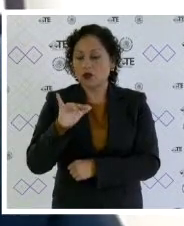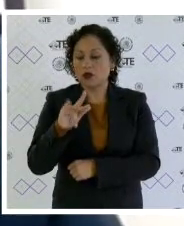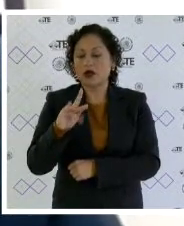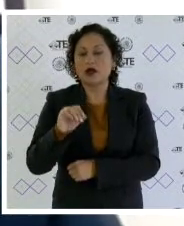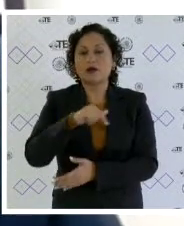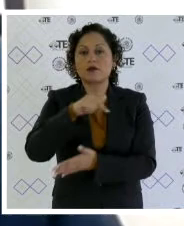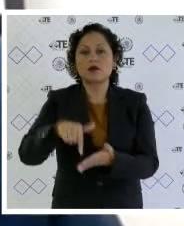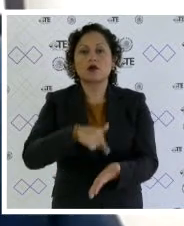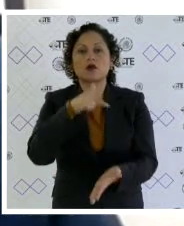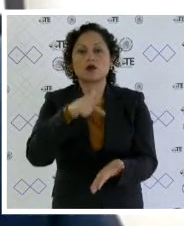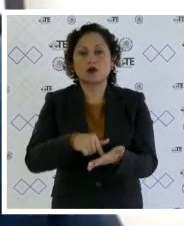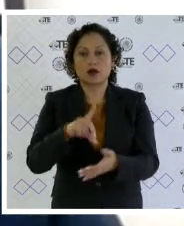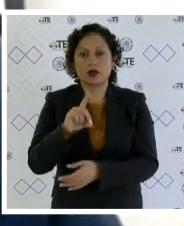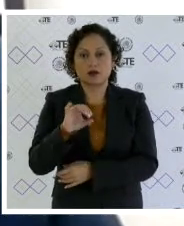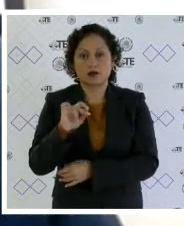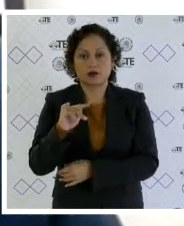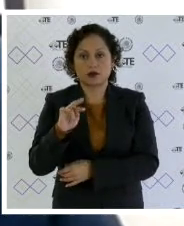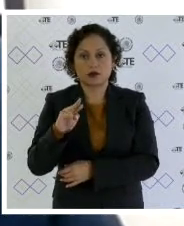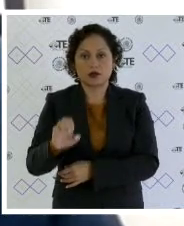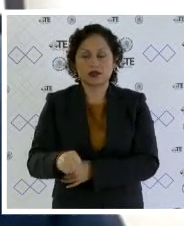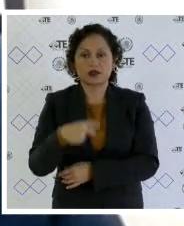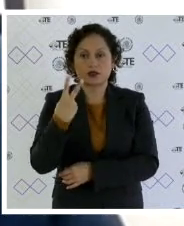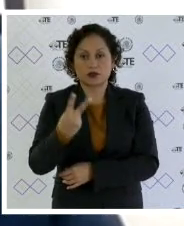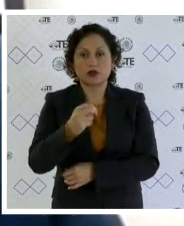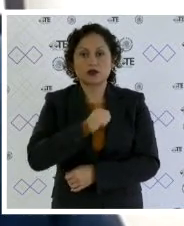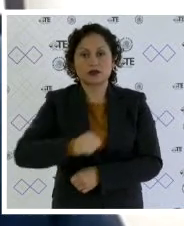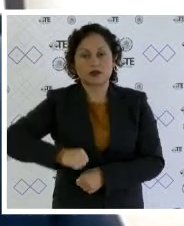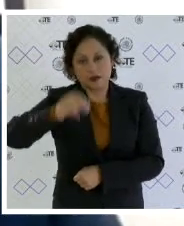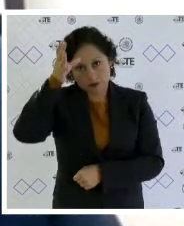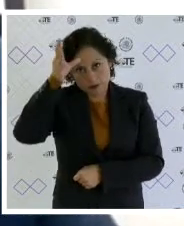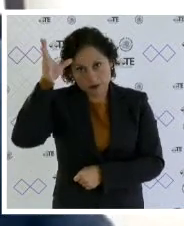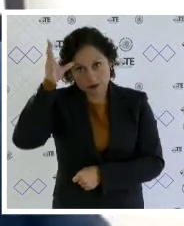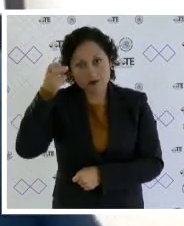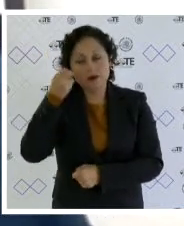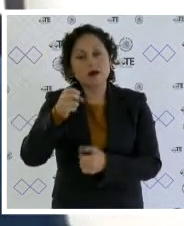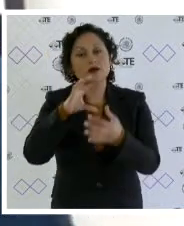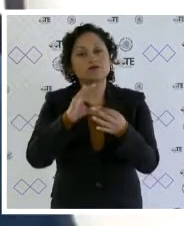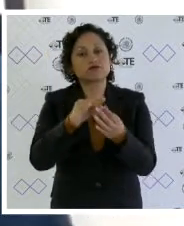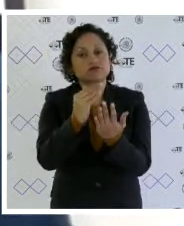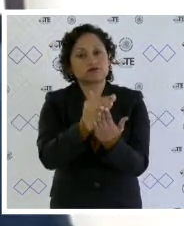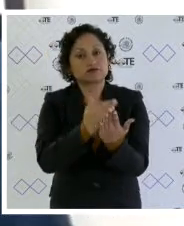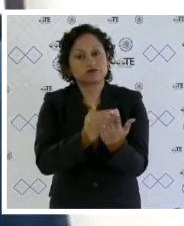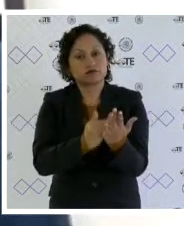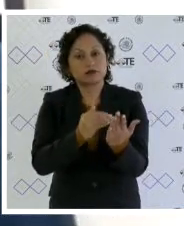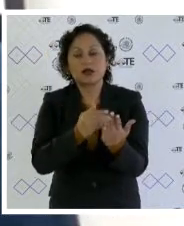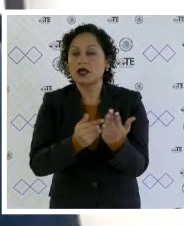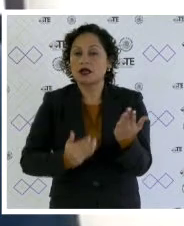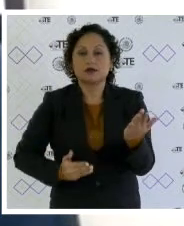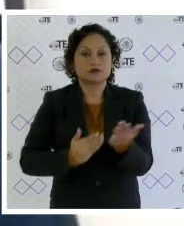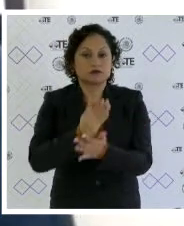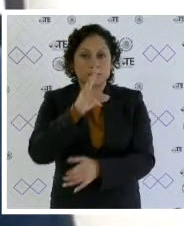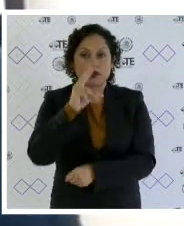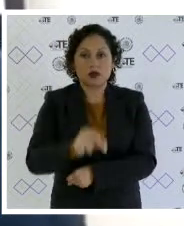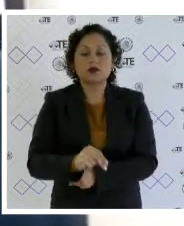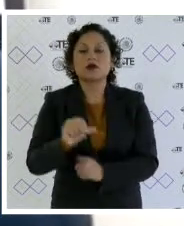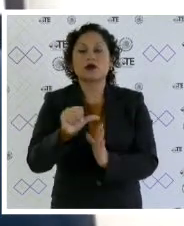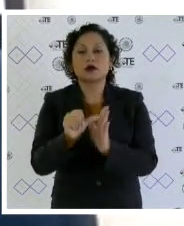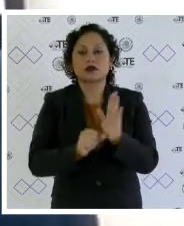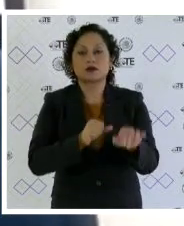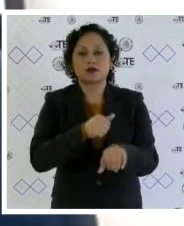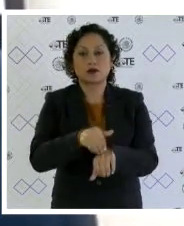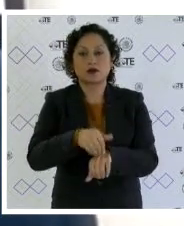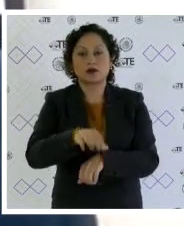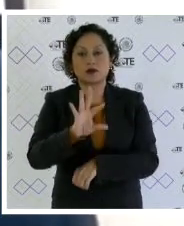territorial doctores 2 de marcación cautémoc el proyecto se advierte que se actualiza la causal de improcedencia prevista en el artículo 49